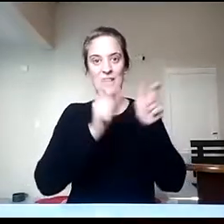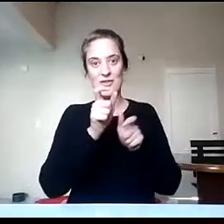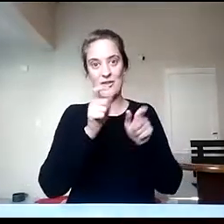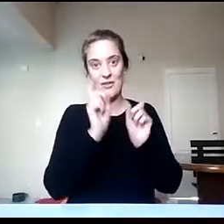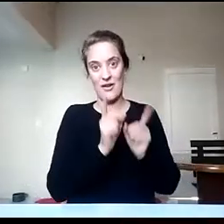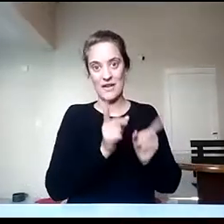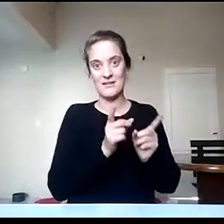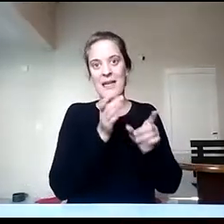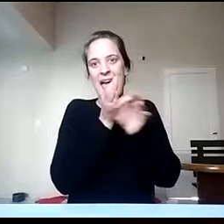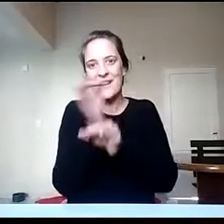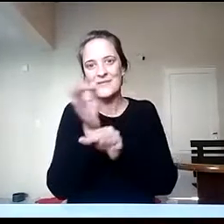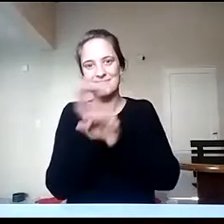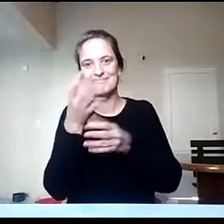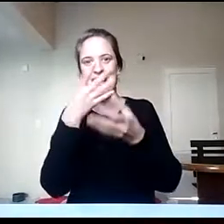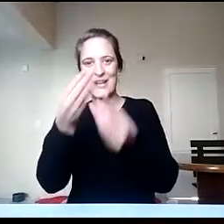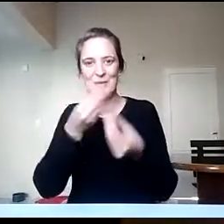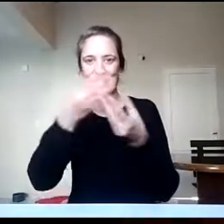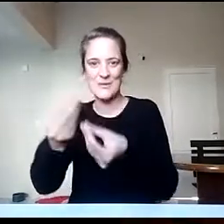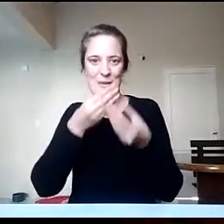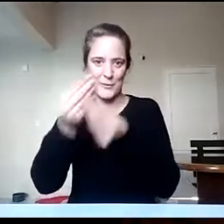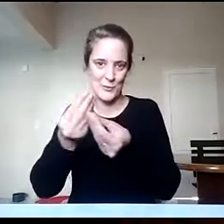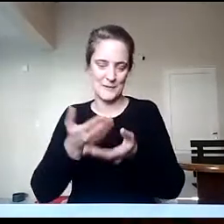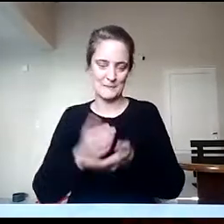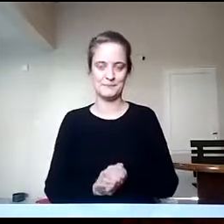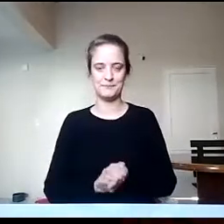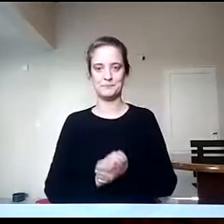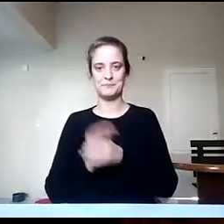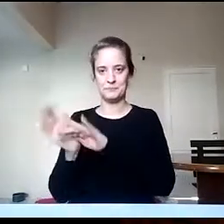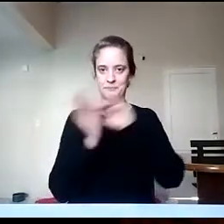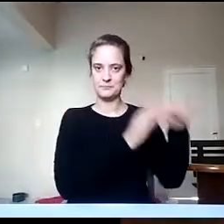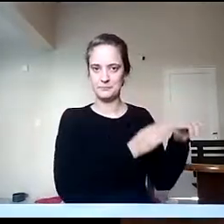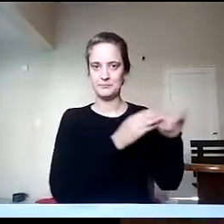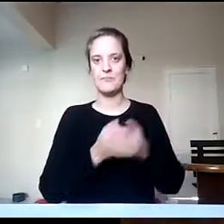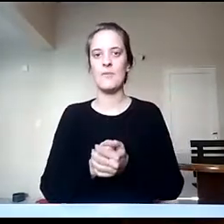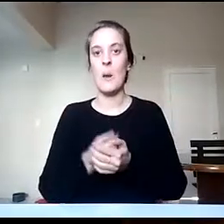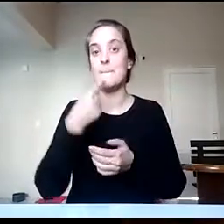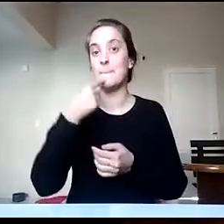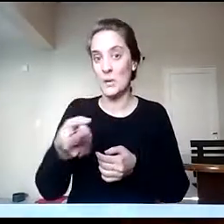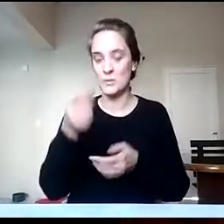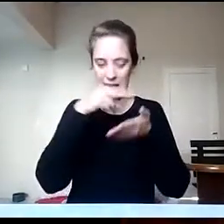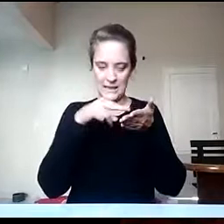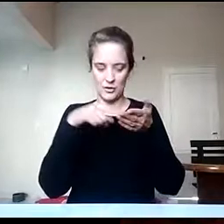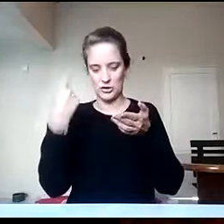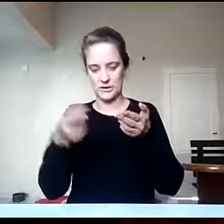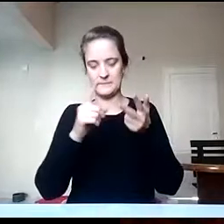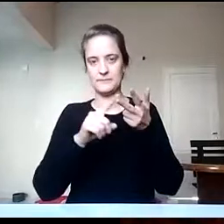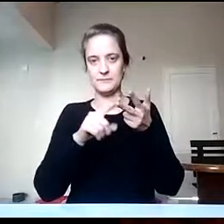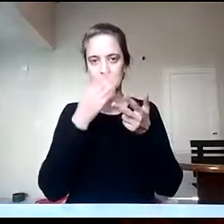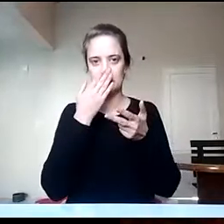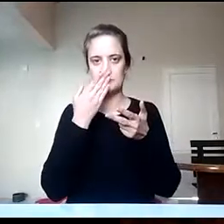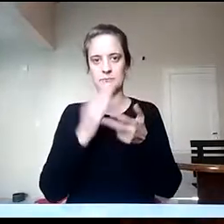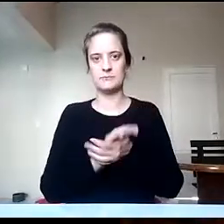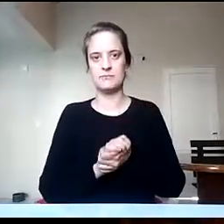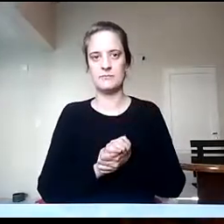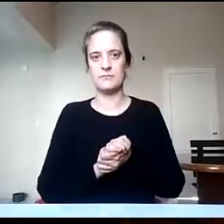interrogantes. Leo otra pregunta, Verónica. Bueno, porque yo no veo nada. La pregunta dice, ¿en qué niveles